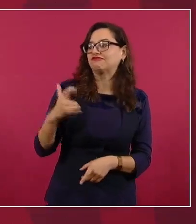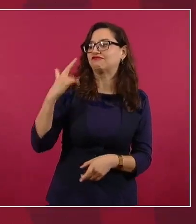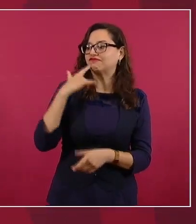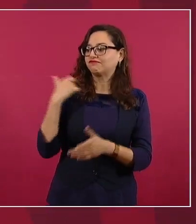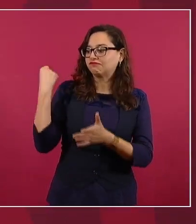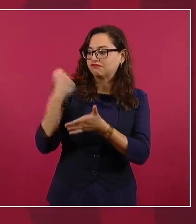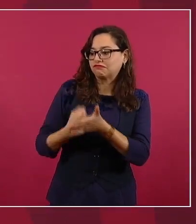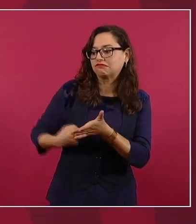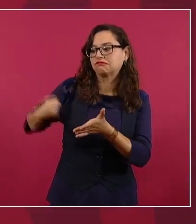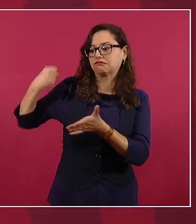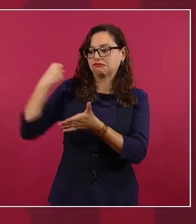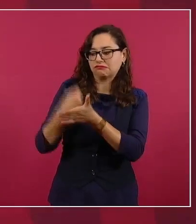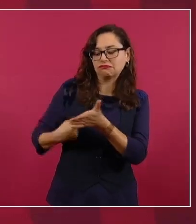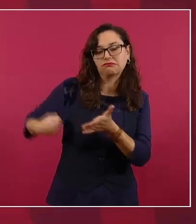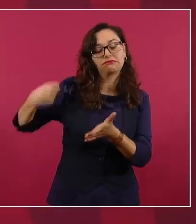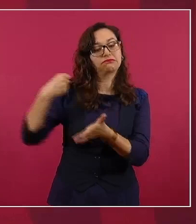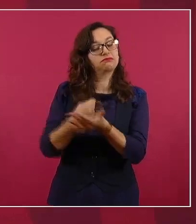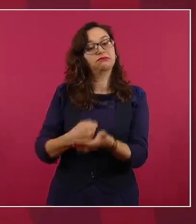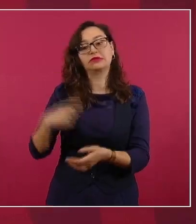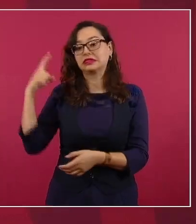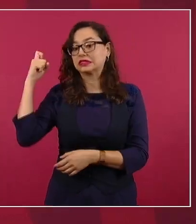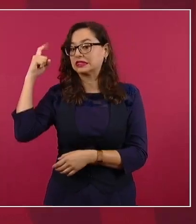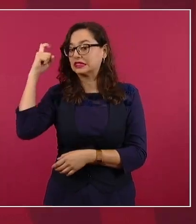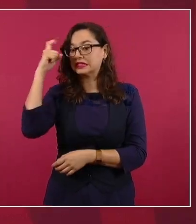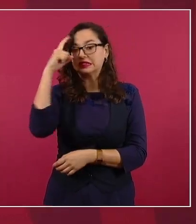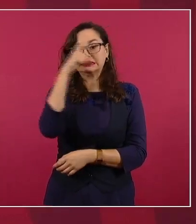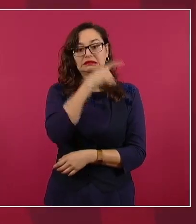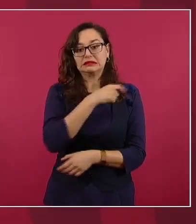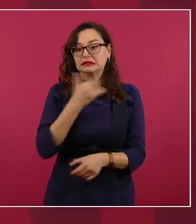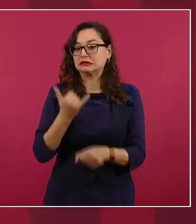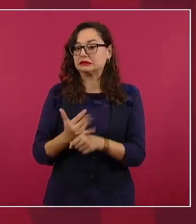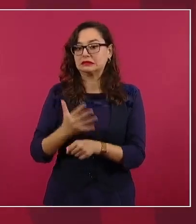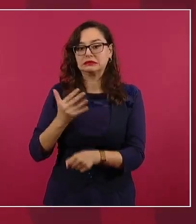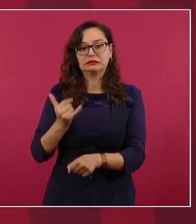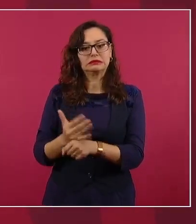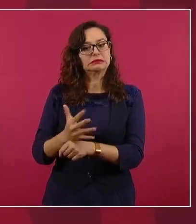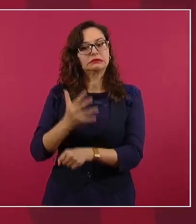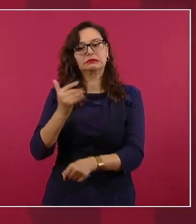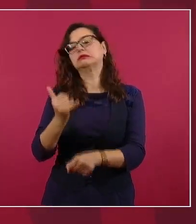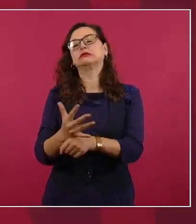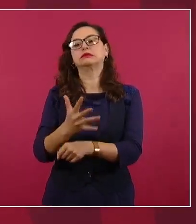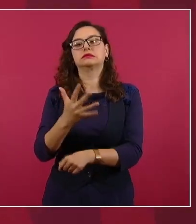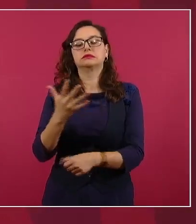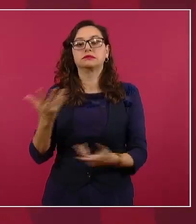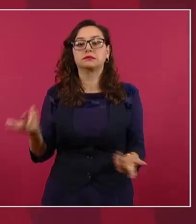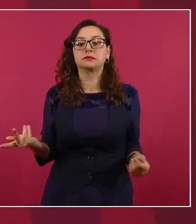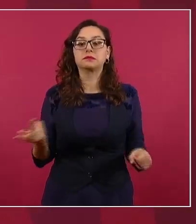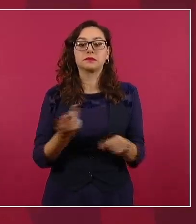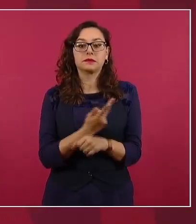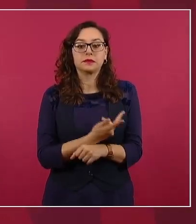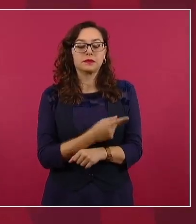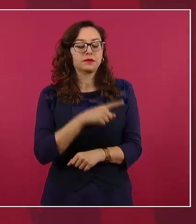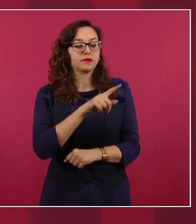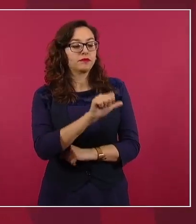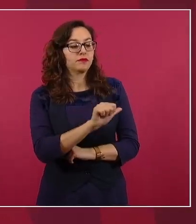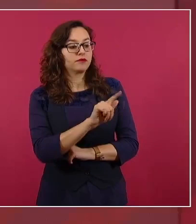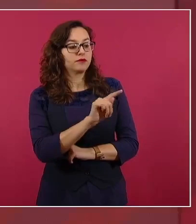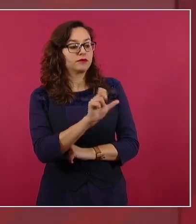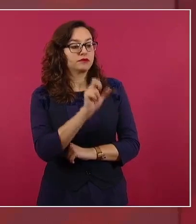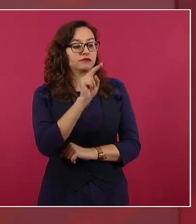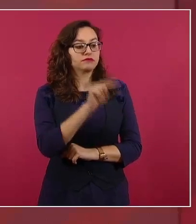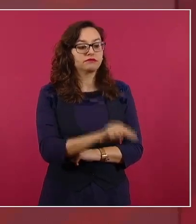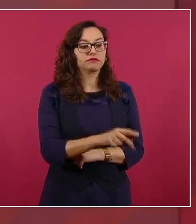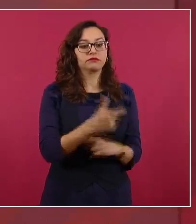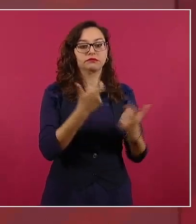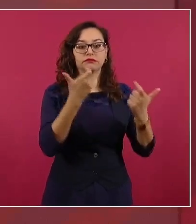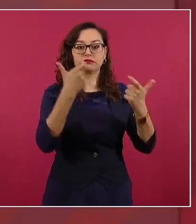gira. Ahora se tuvo que esperar